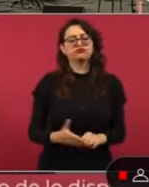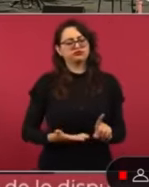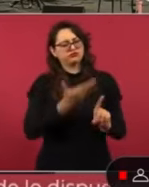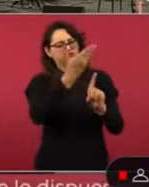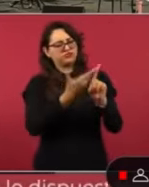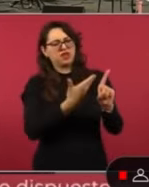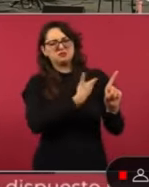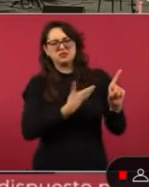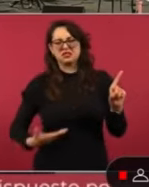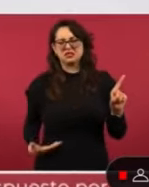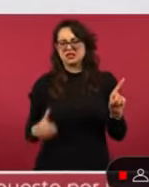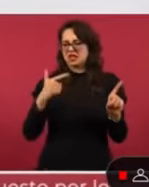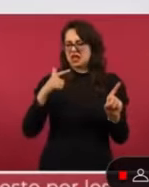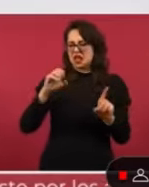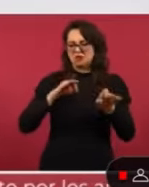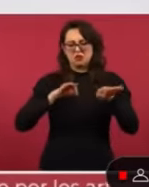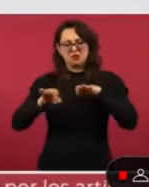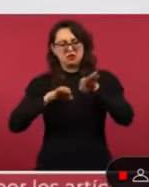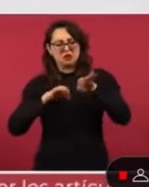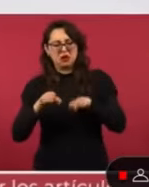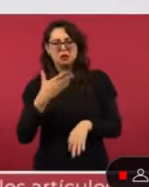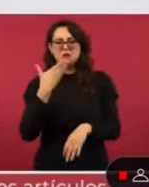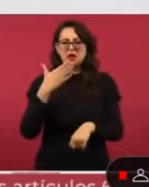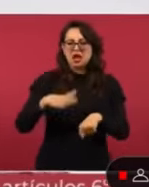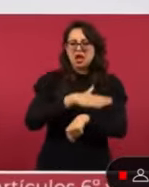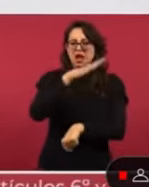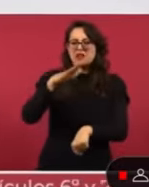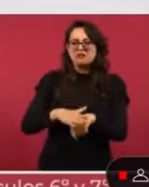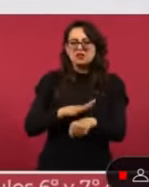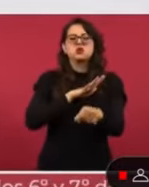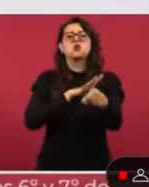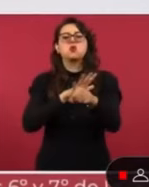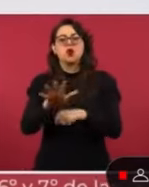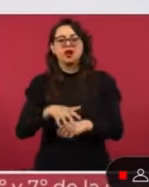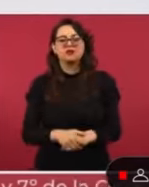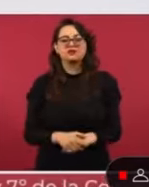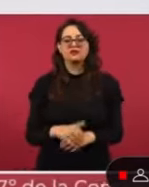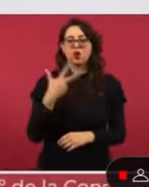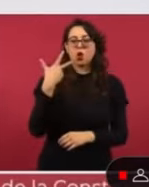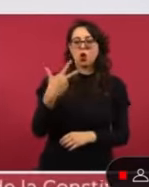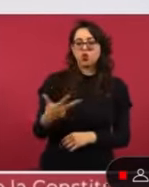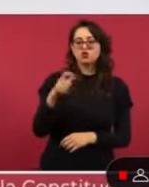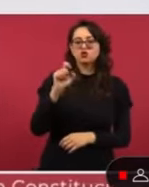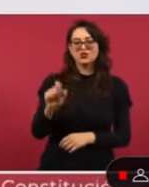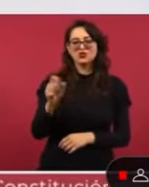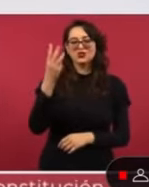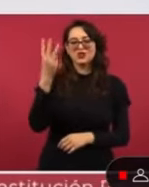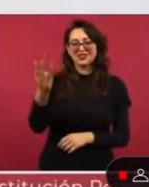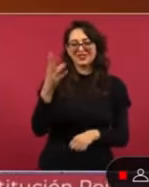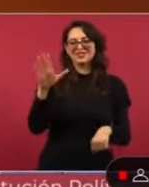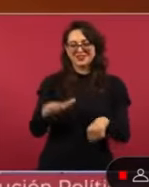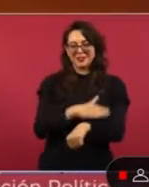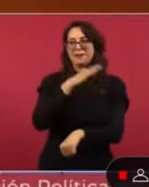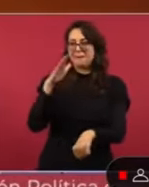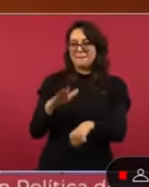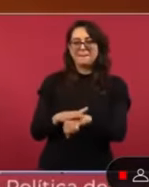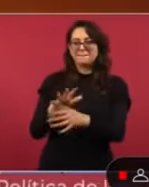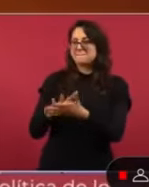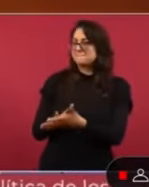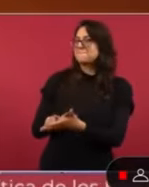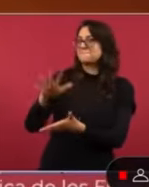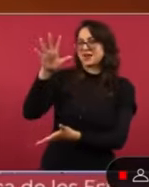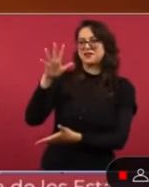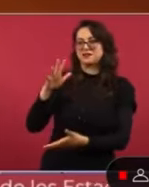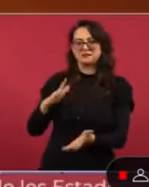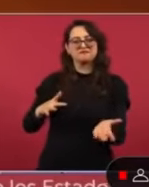¿qué calificación le daban al trabajo del gobierno de López Obrador? El promedio fue de 8.3. Asimismo, también se le